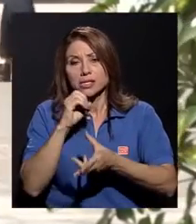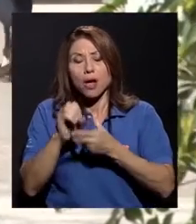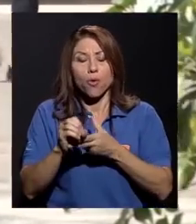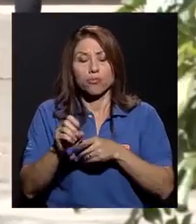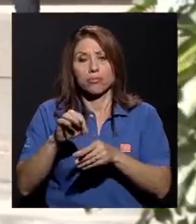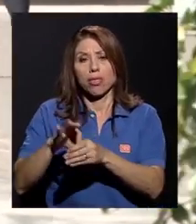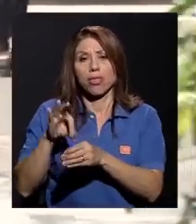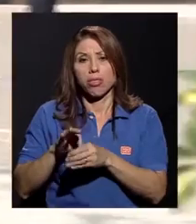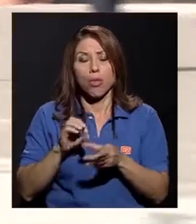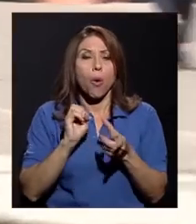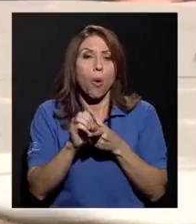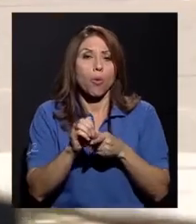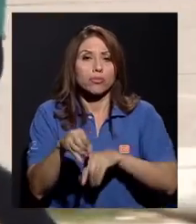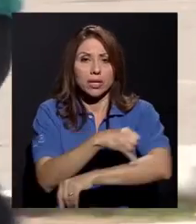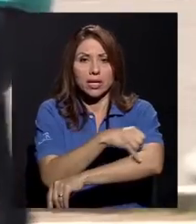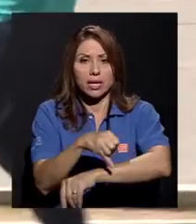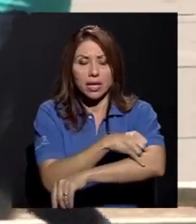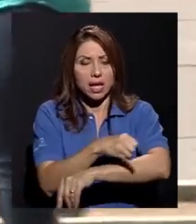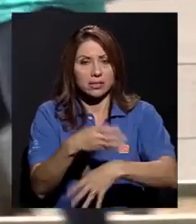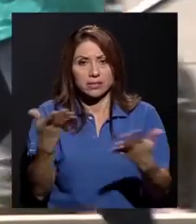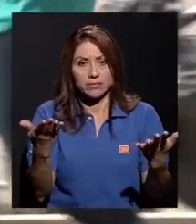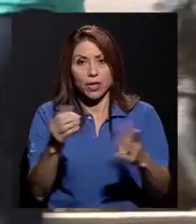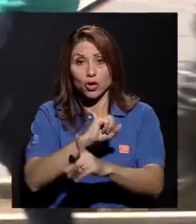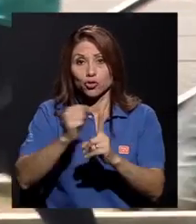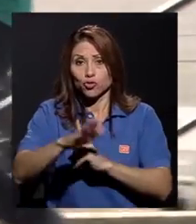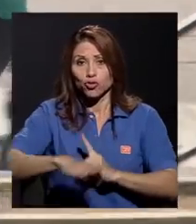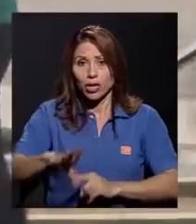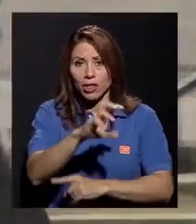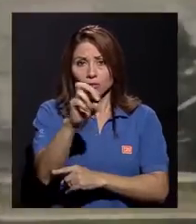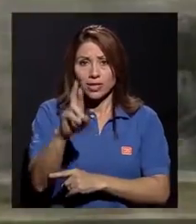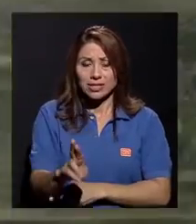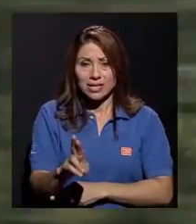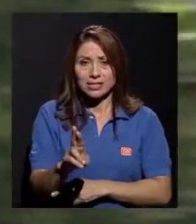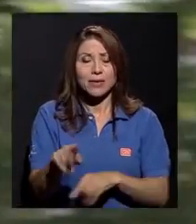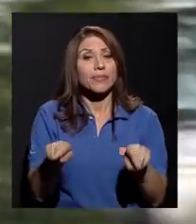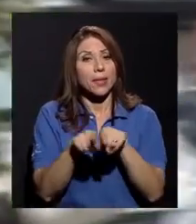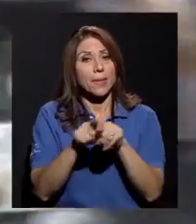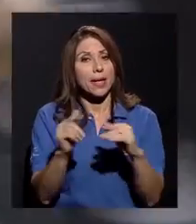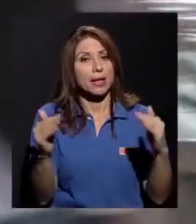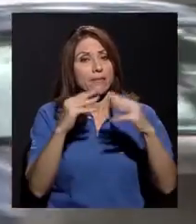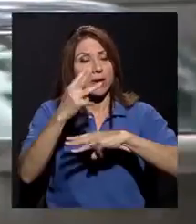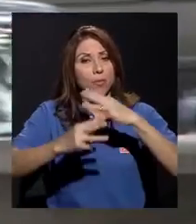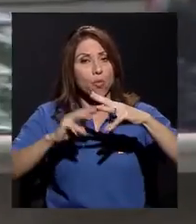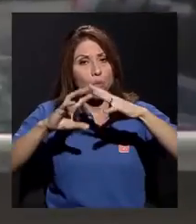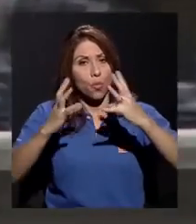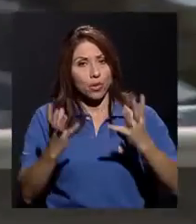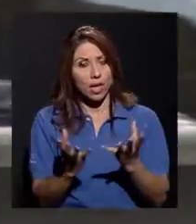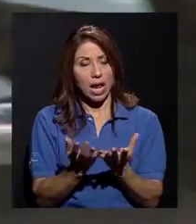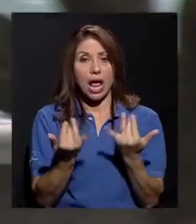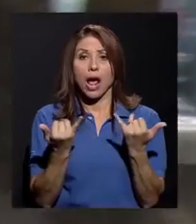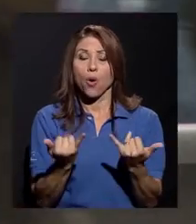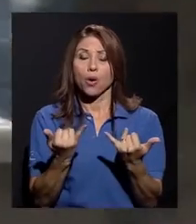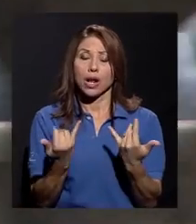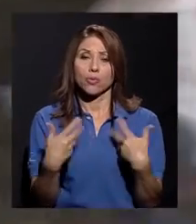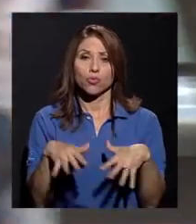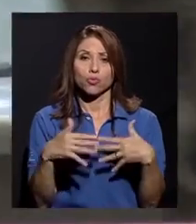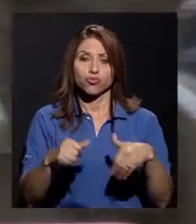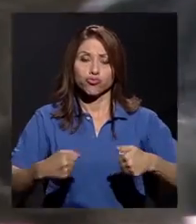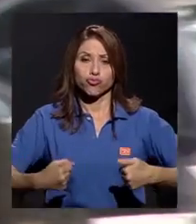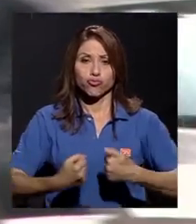como en el área de las ingenierías. la sociedad costarricense y la sociedad mundial en general, pues, enfrenta una serie de problemas